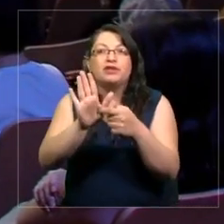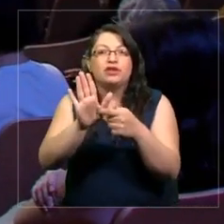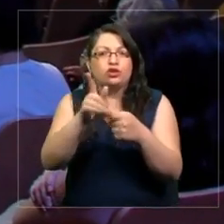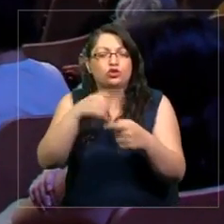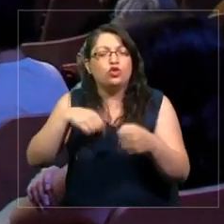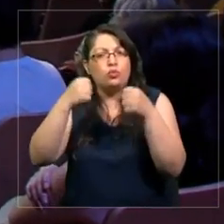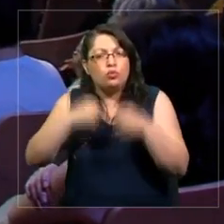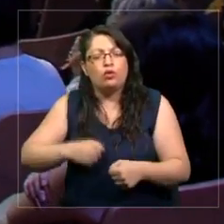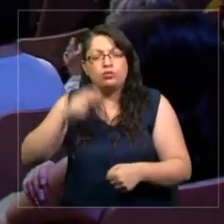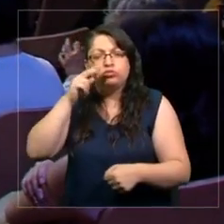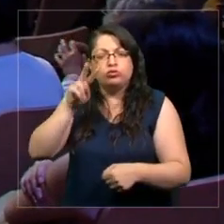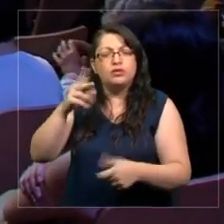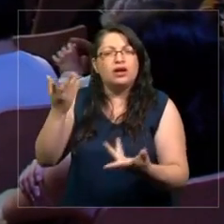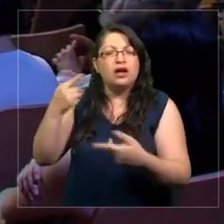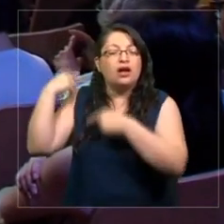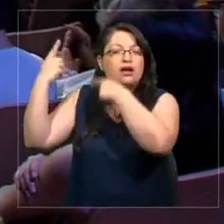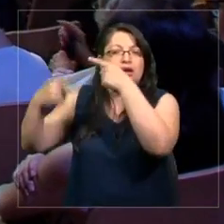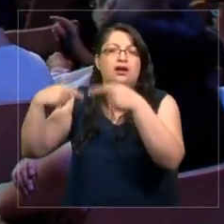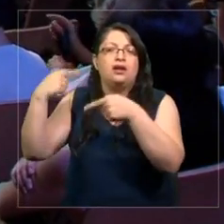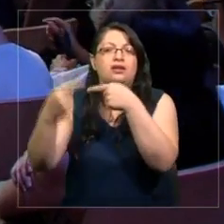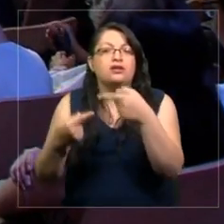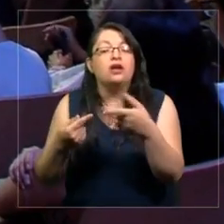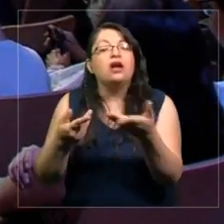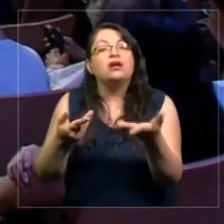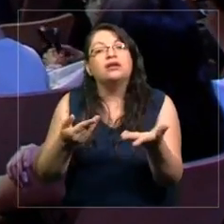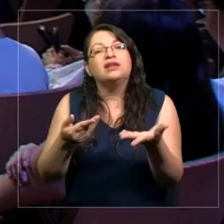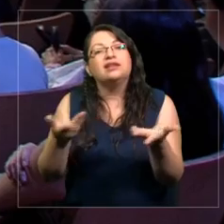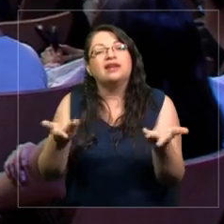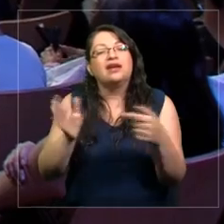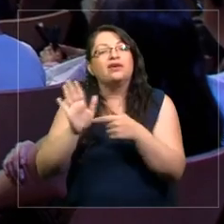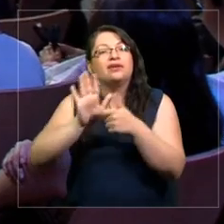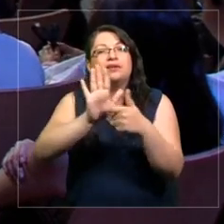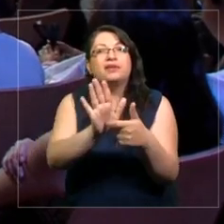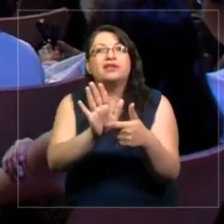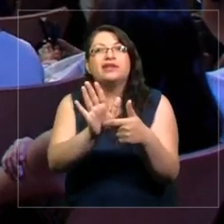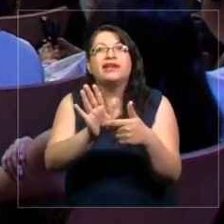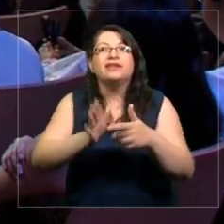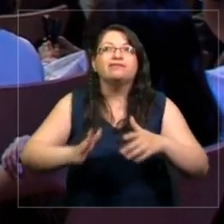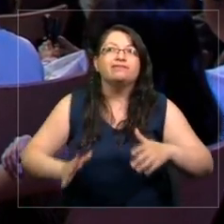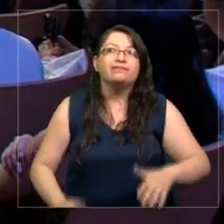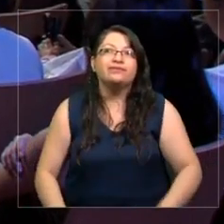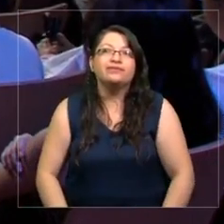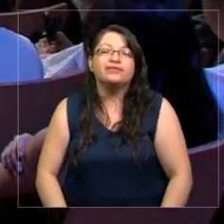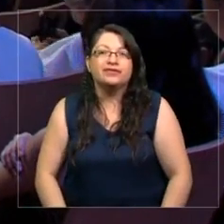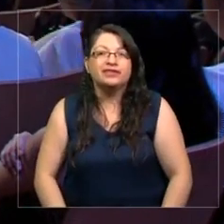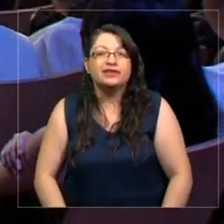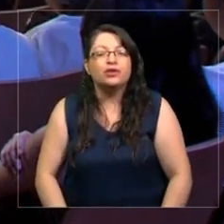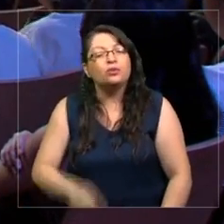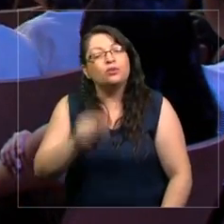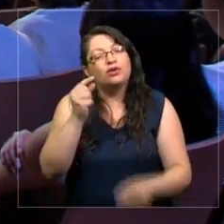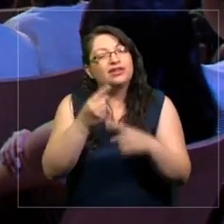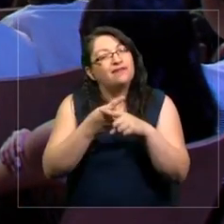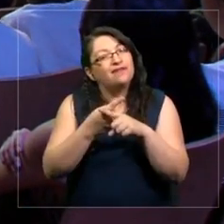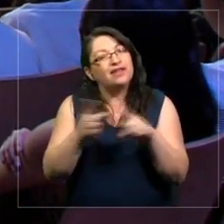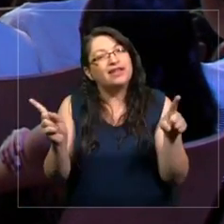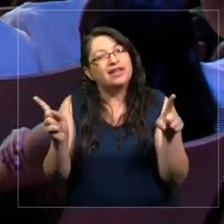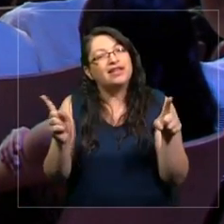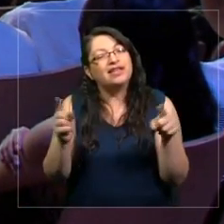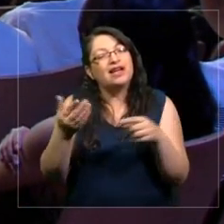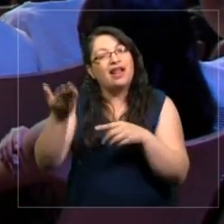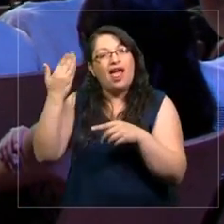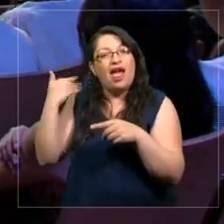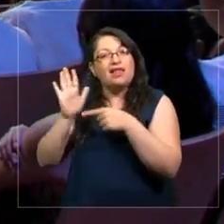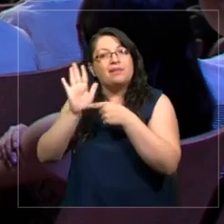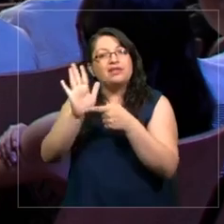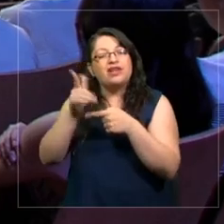Podemos Mirar la Historia y de alguna manera es una presentación que va a escapar un poquito a las presentaciones que hemos visto en el contexto del